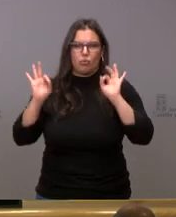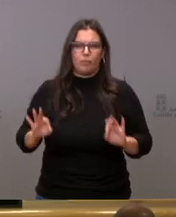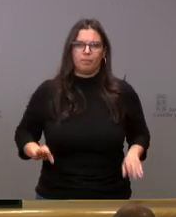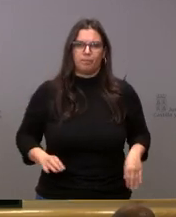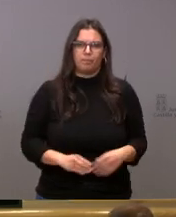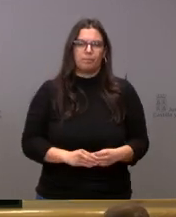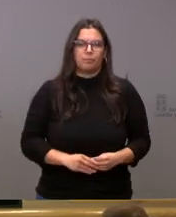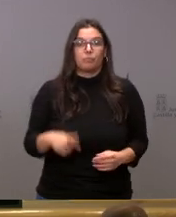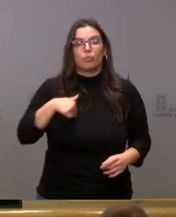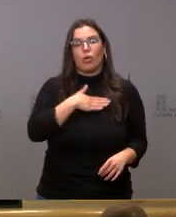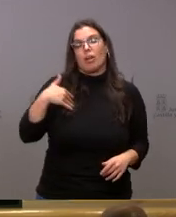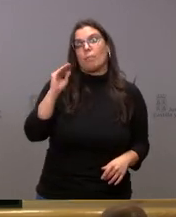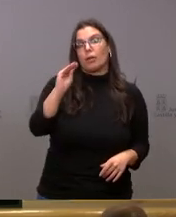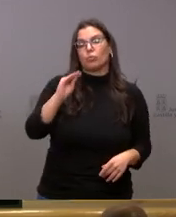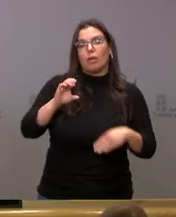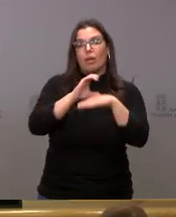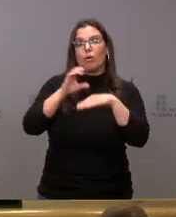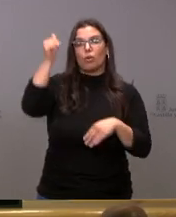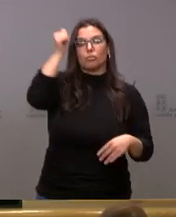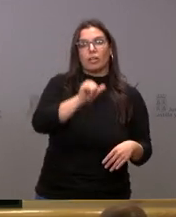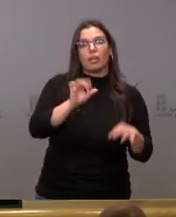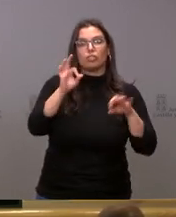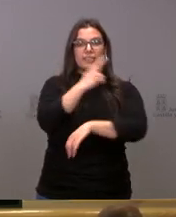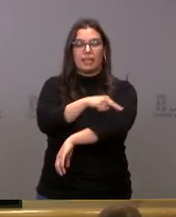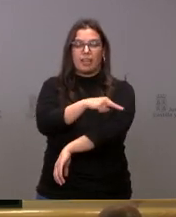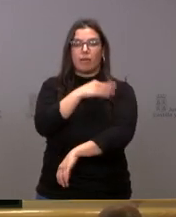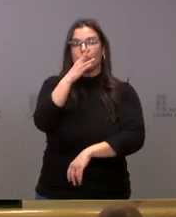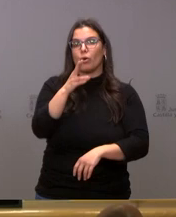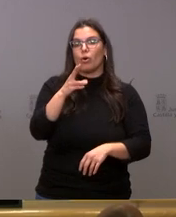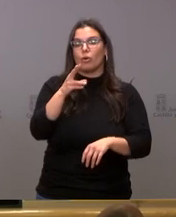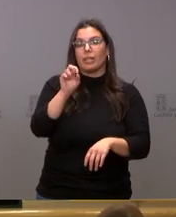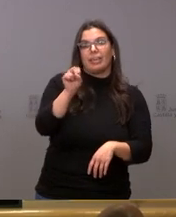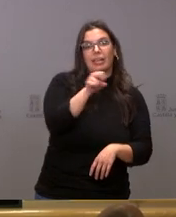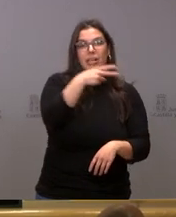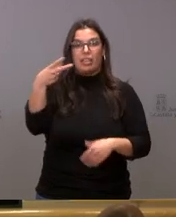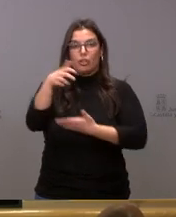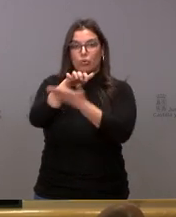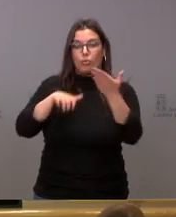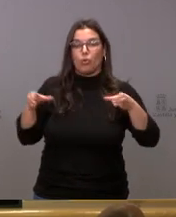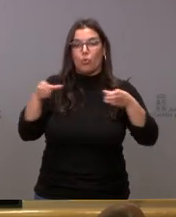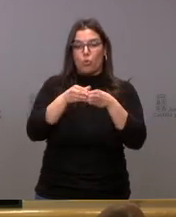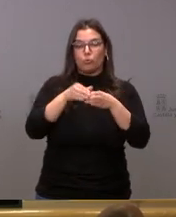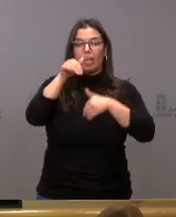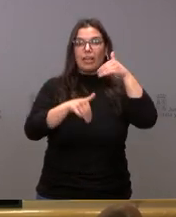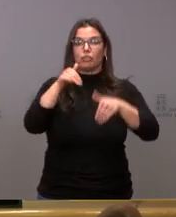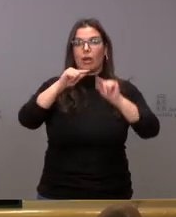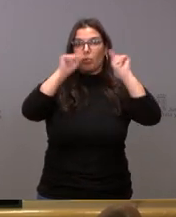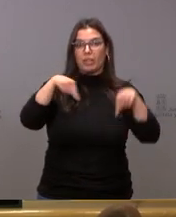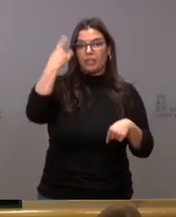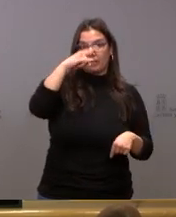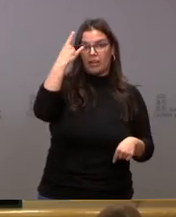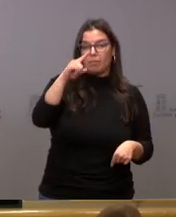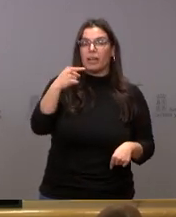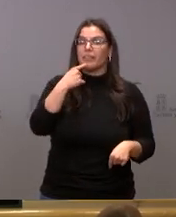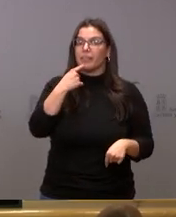Sí, yo le quería preguntar al consejero de Sanidad por una resolución de la Junta Electoral Provincial de Salamanca que acuerda